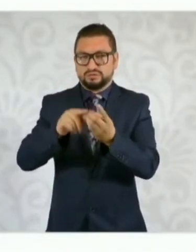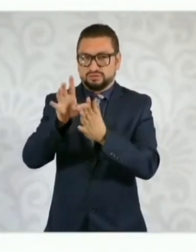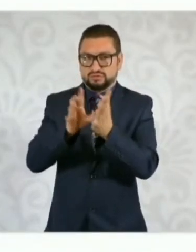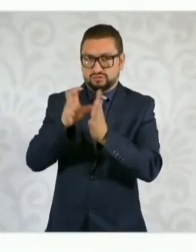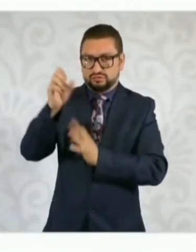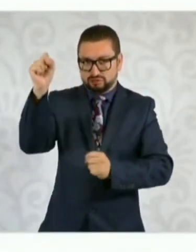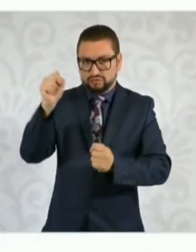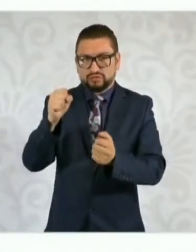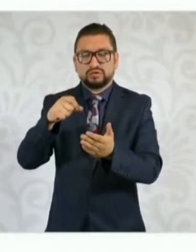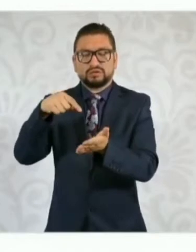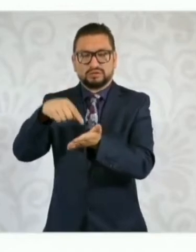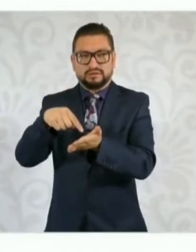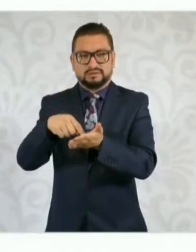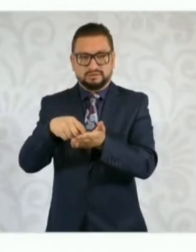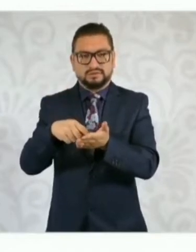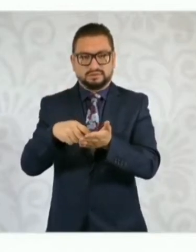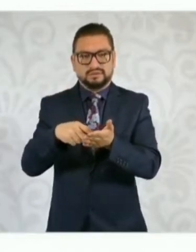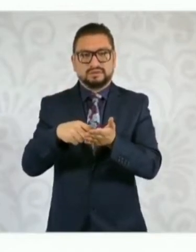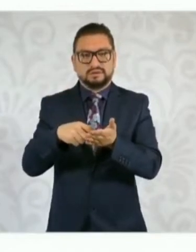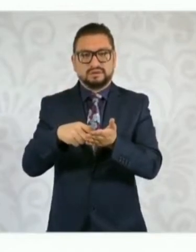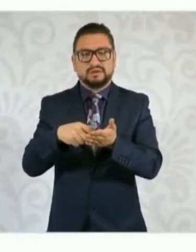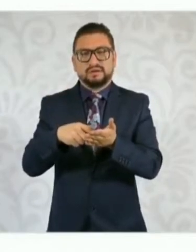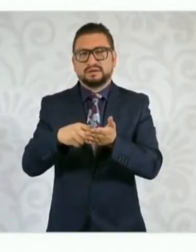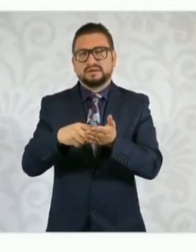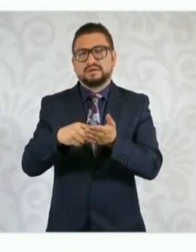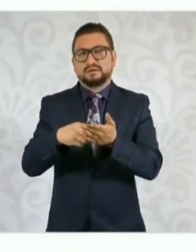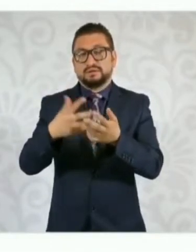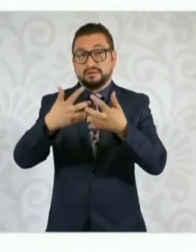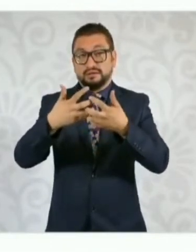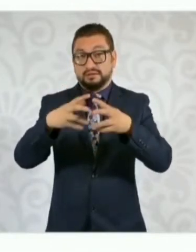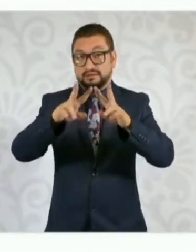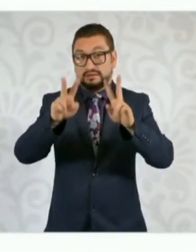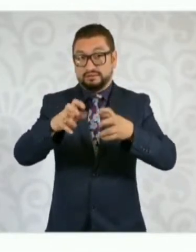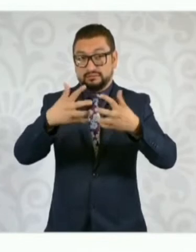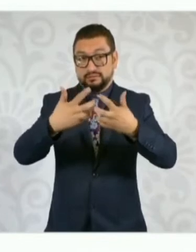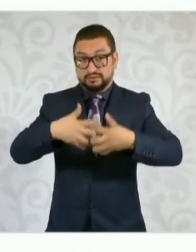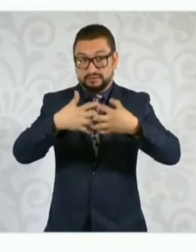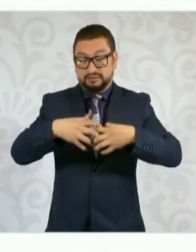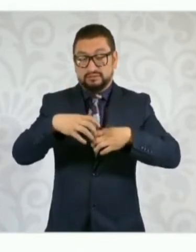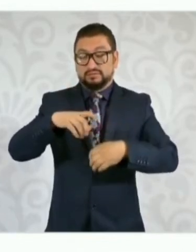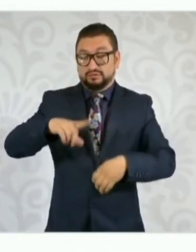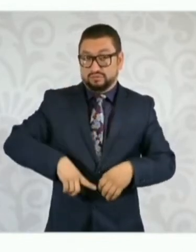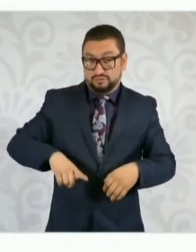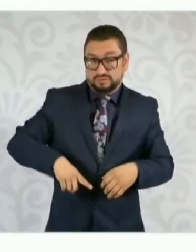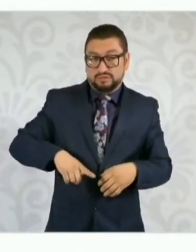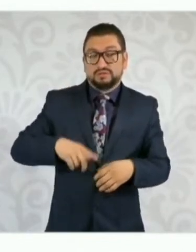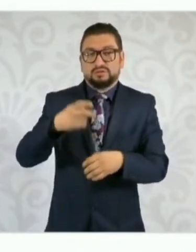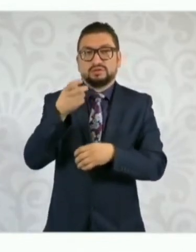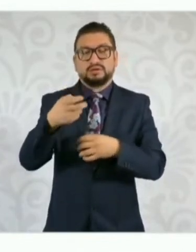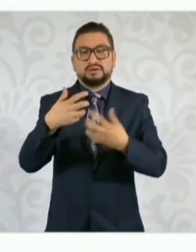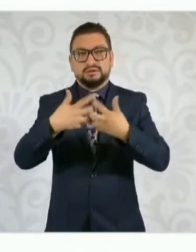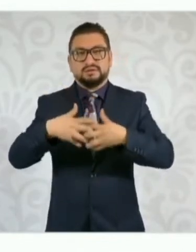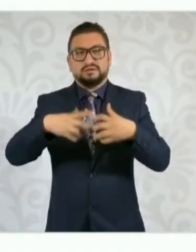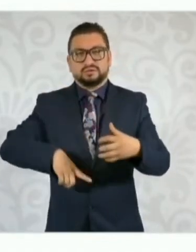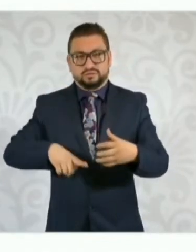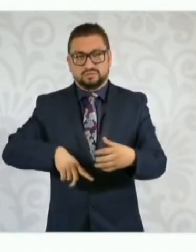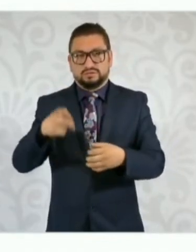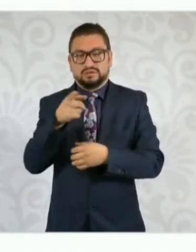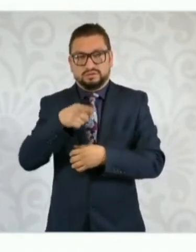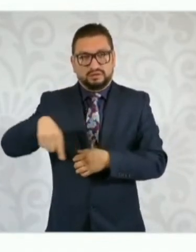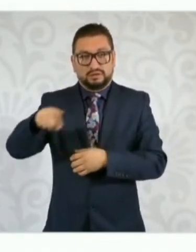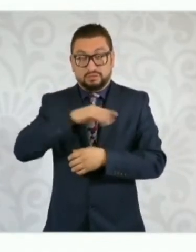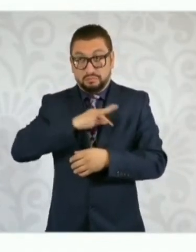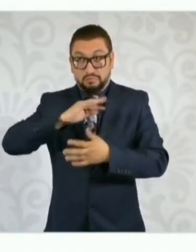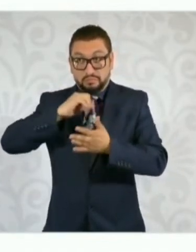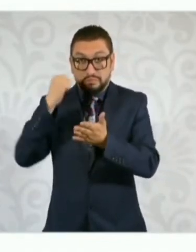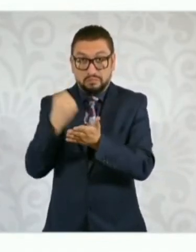de las empresas del Estado. Las empresas del Estado con estas modificaciones de ser